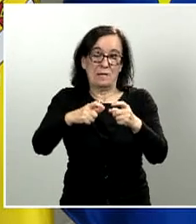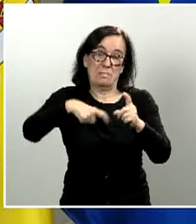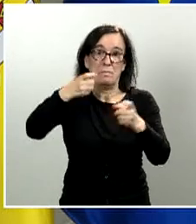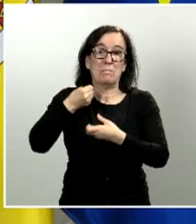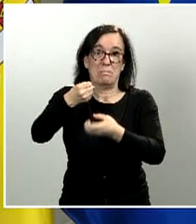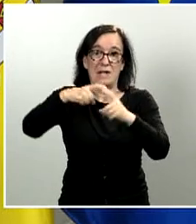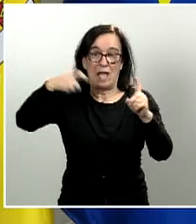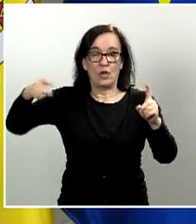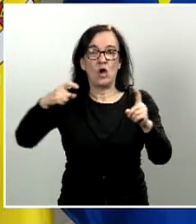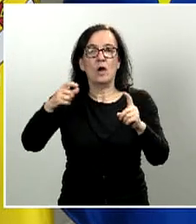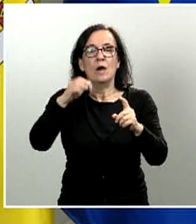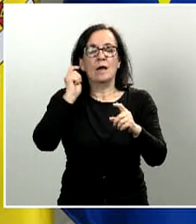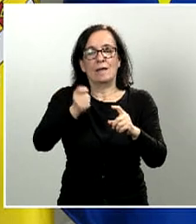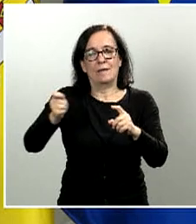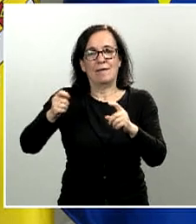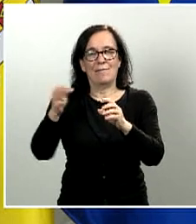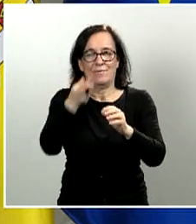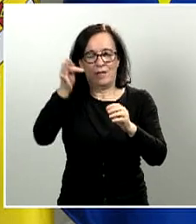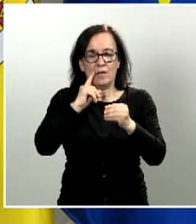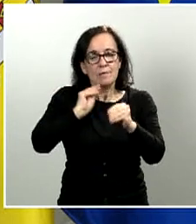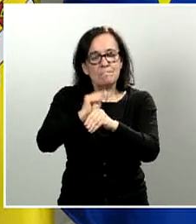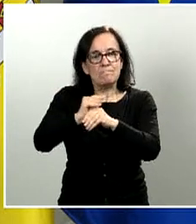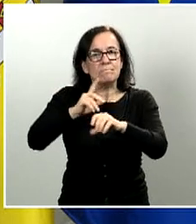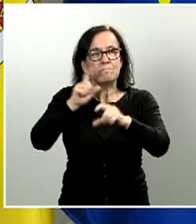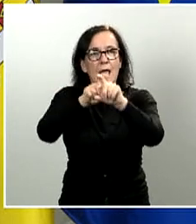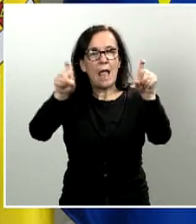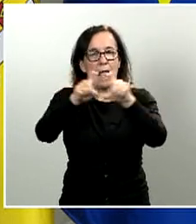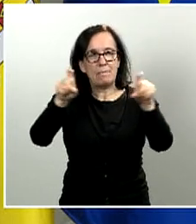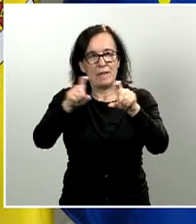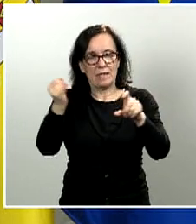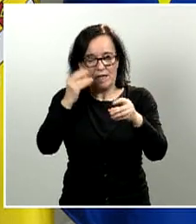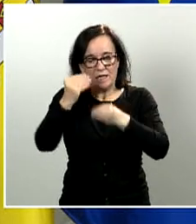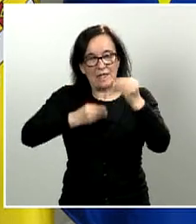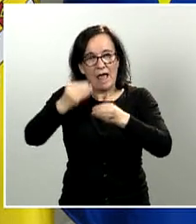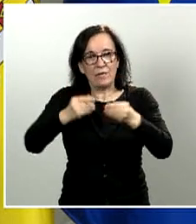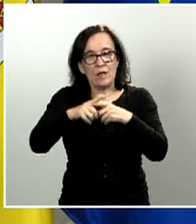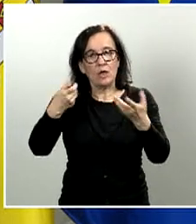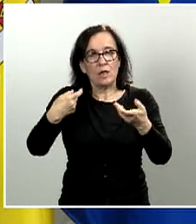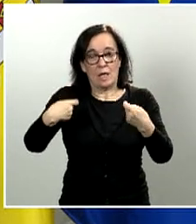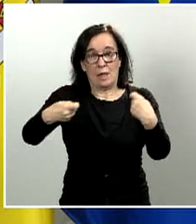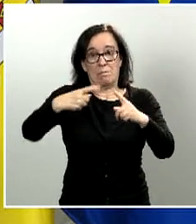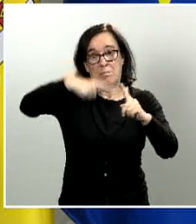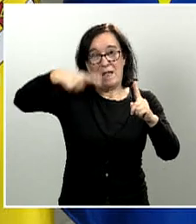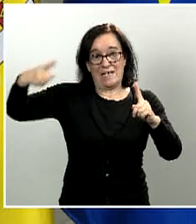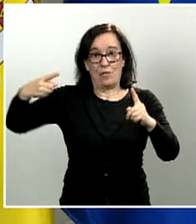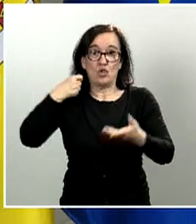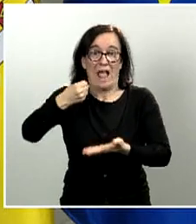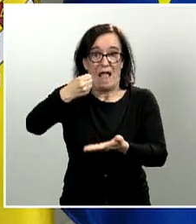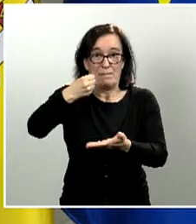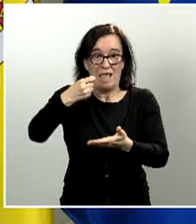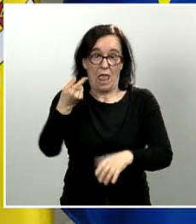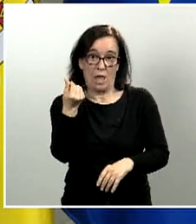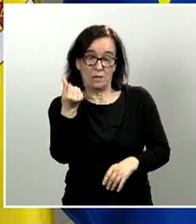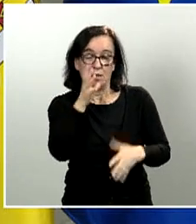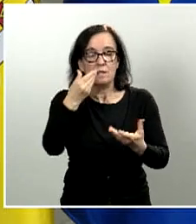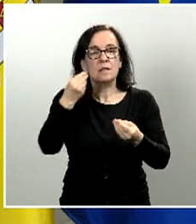mantenimiento de las líneas de financiación empresariales que se producen a través de los mercados de capitales. Y también se aumenta la capacidad